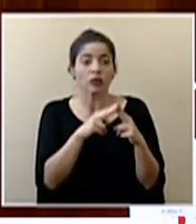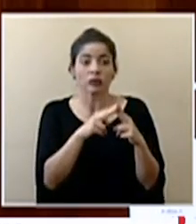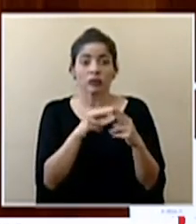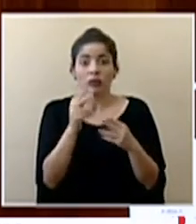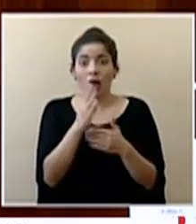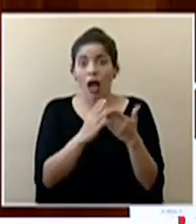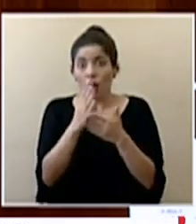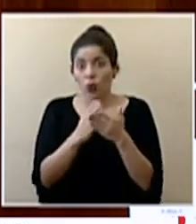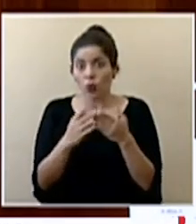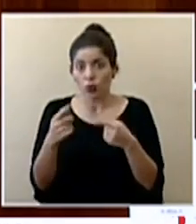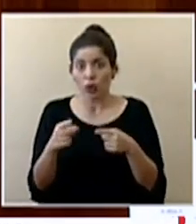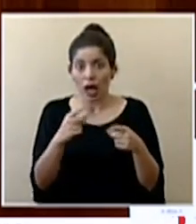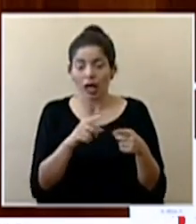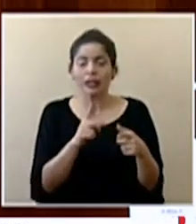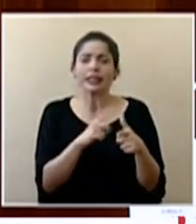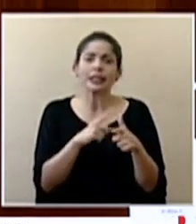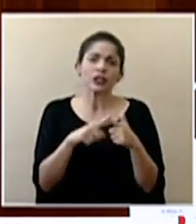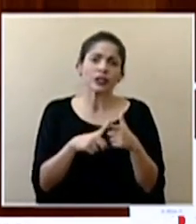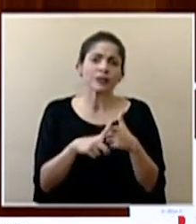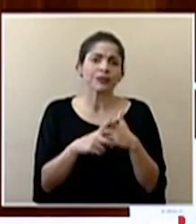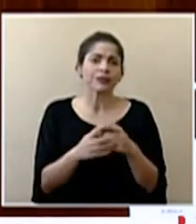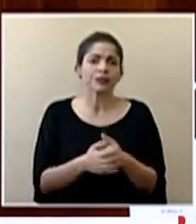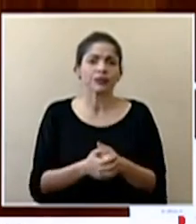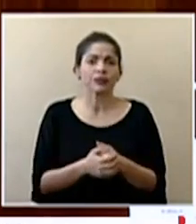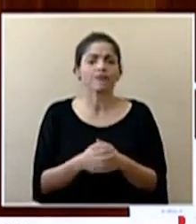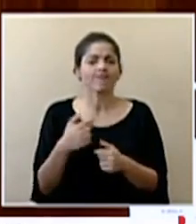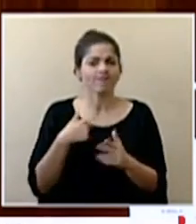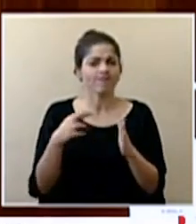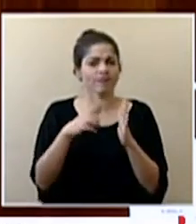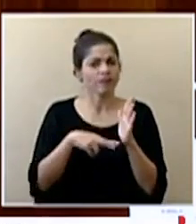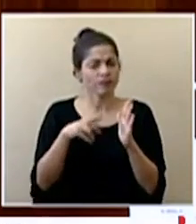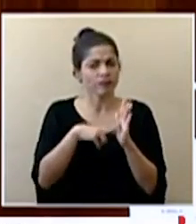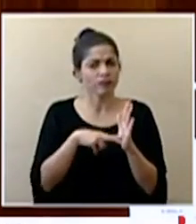algunos casos así que insisto